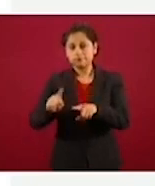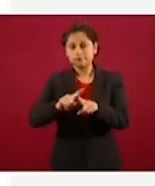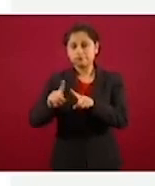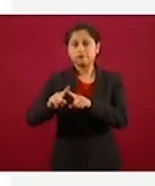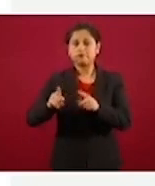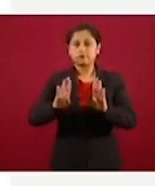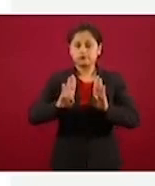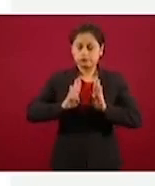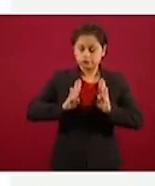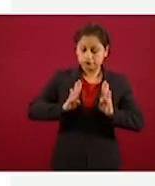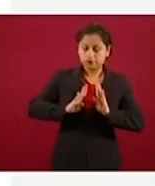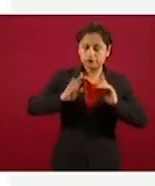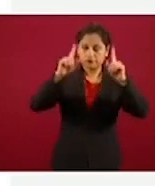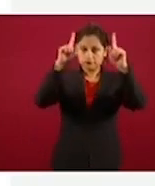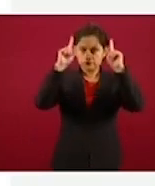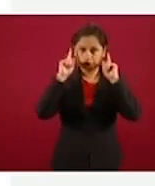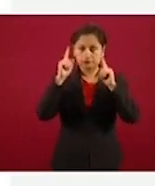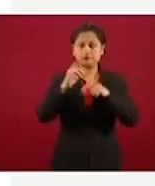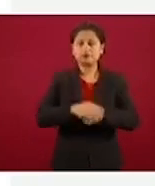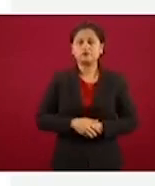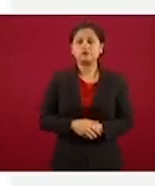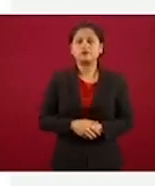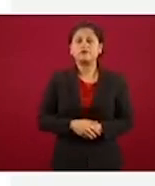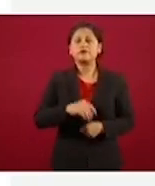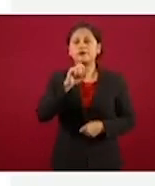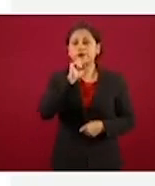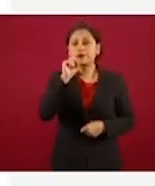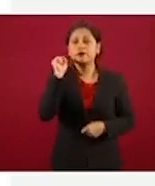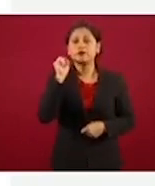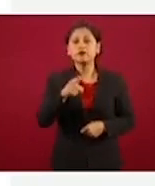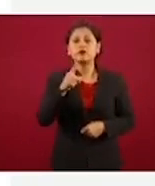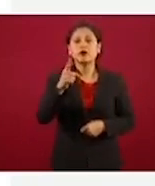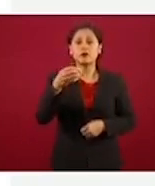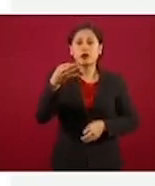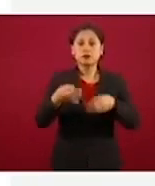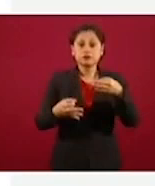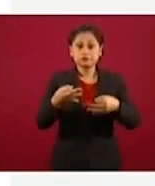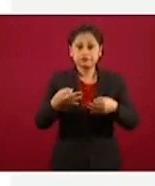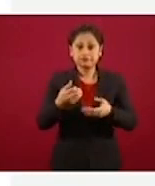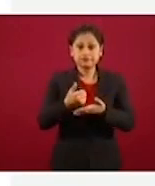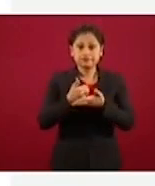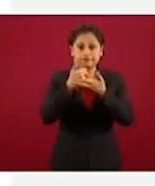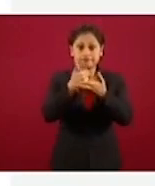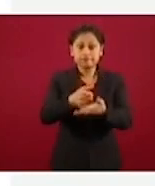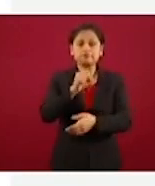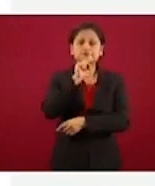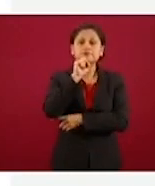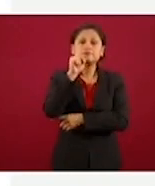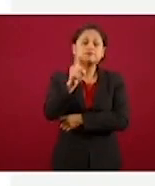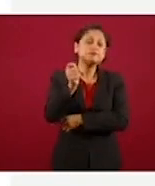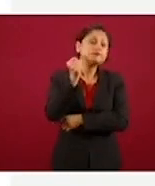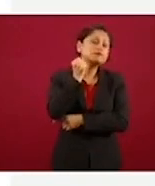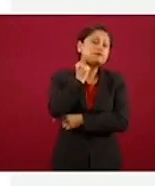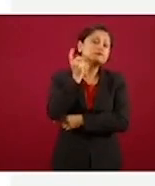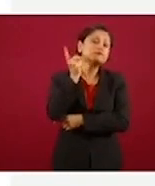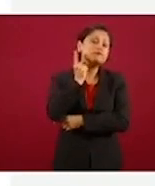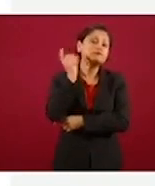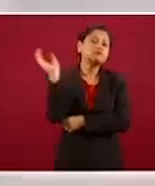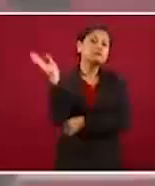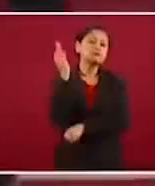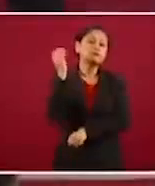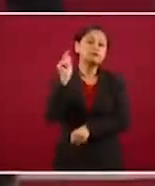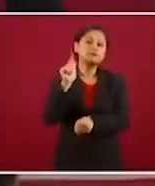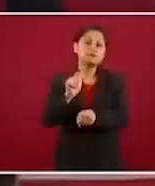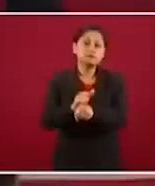nacionales. La procuración e impartición de justicia, así como la actividad legislativa, tanto del nivel federal como del nivel